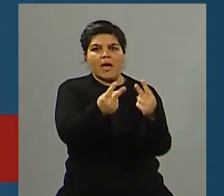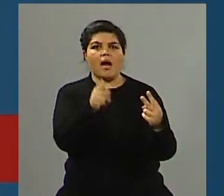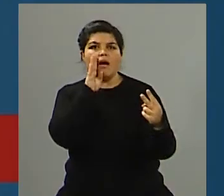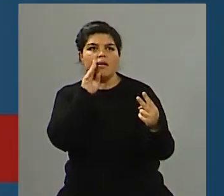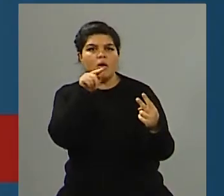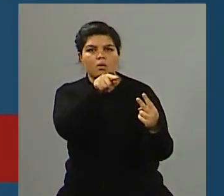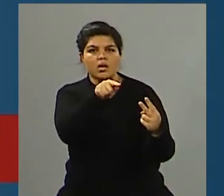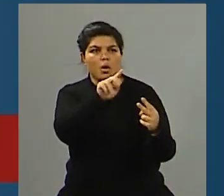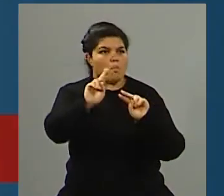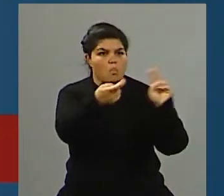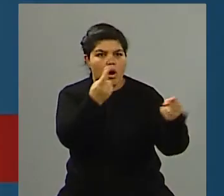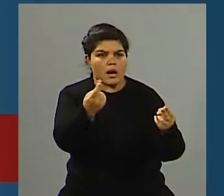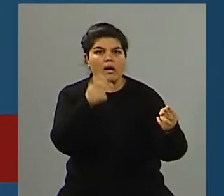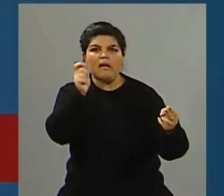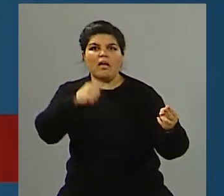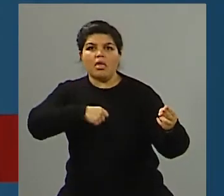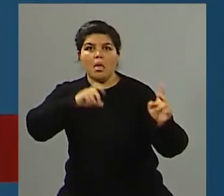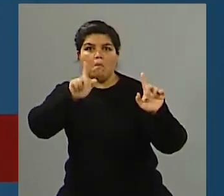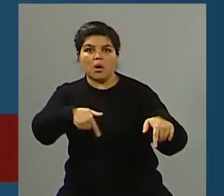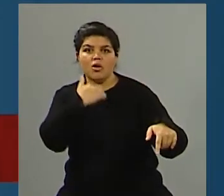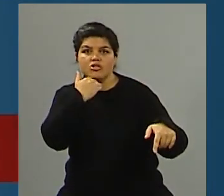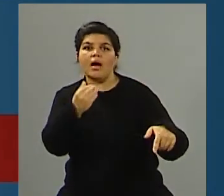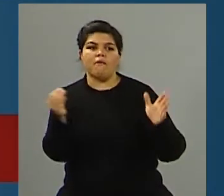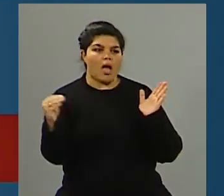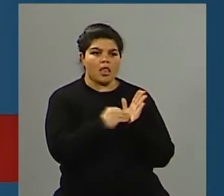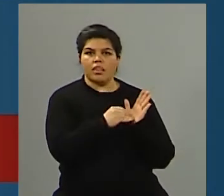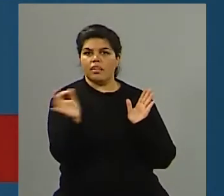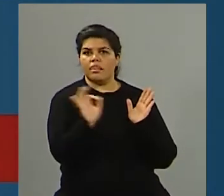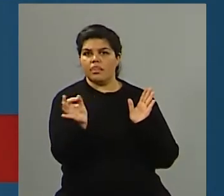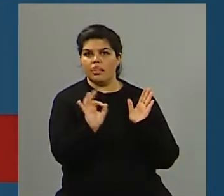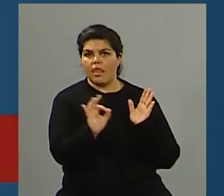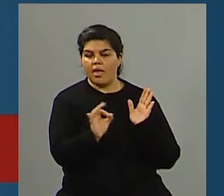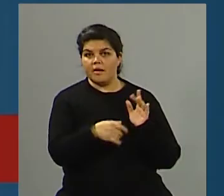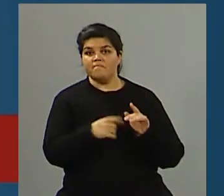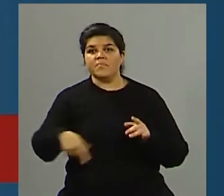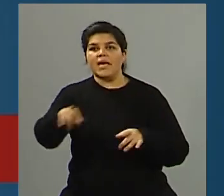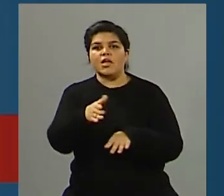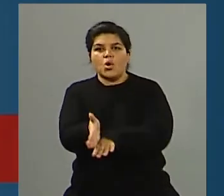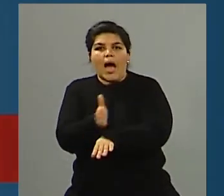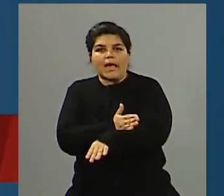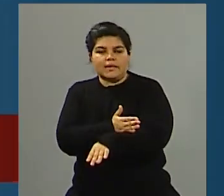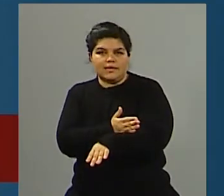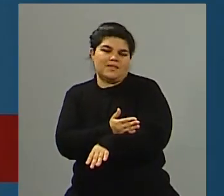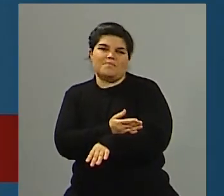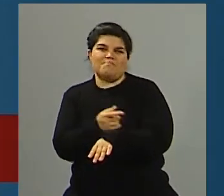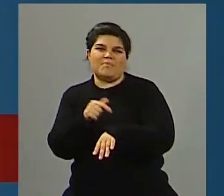oficinas de las dos torres gemelas, no llegaban antes de las 10 de la mañana, y los aviones impactaron antes.